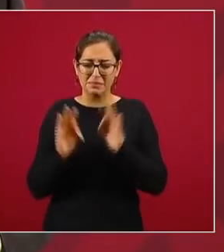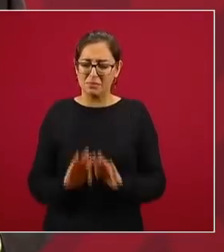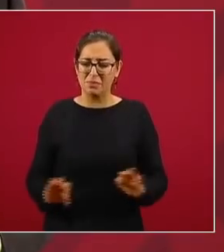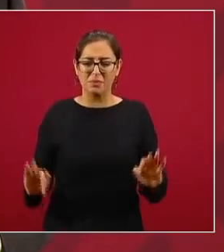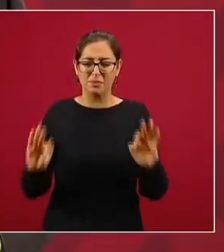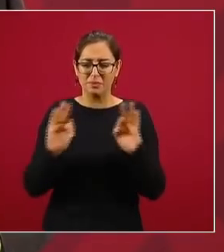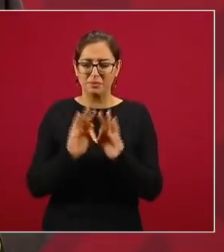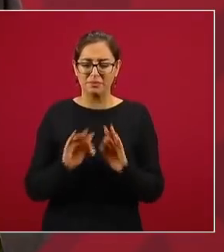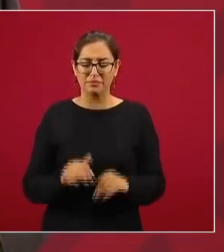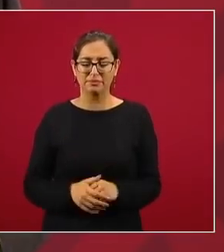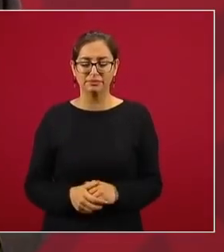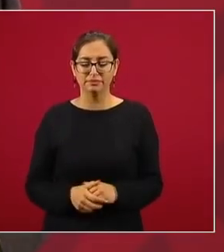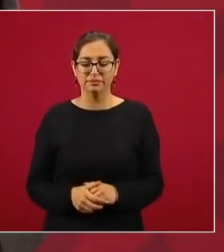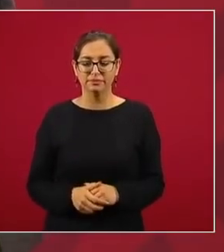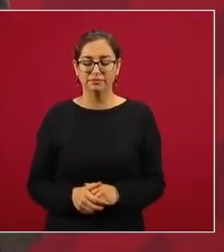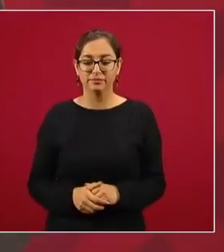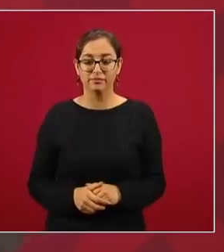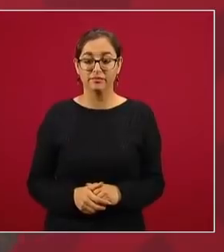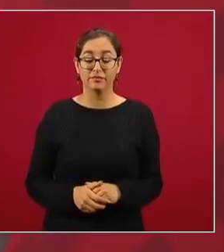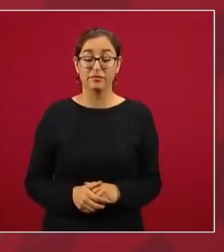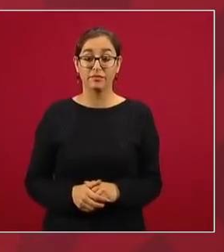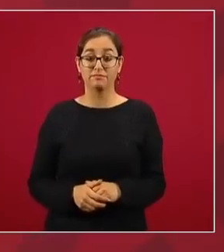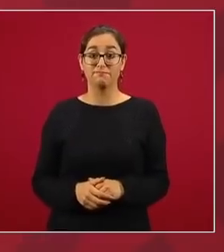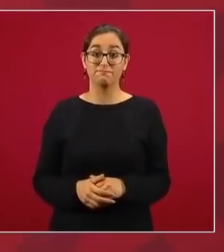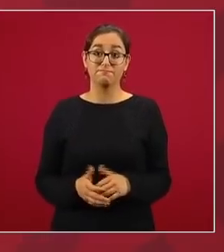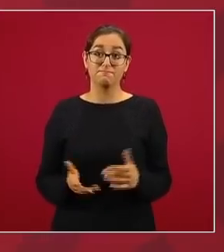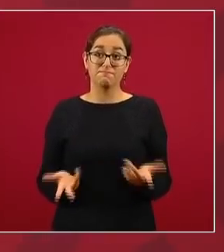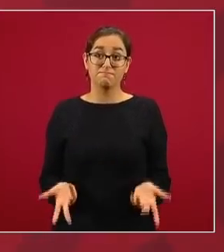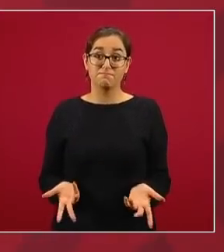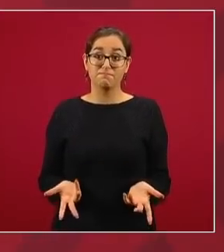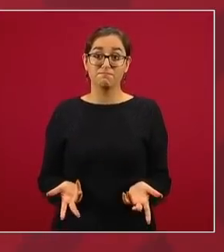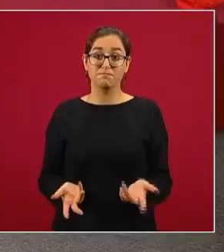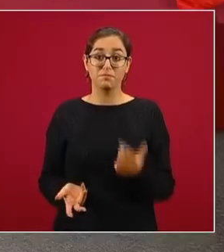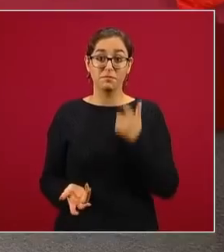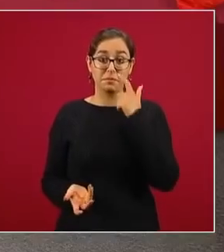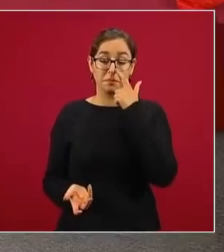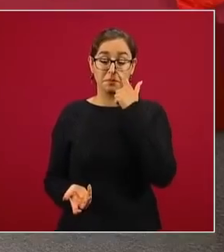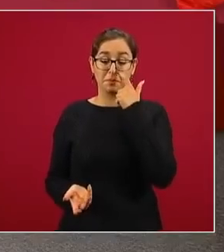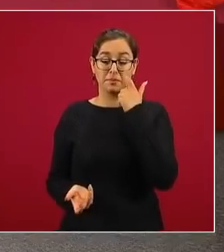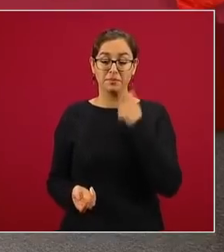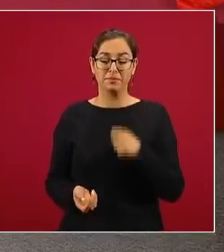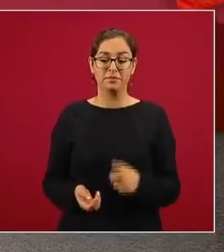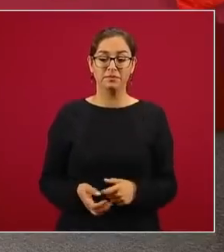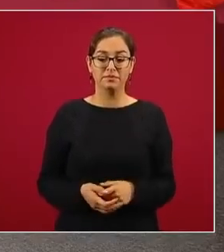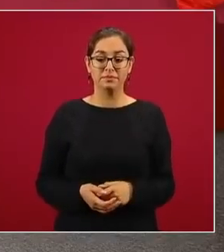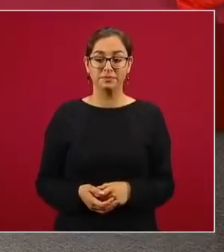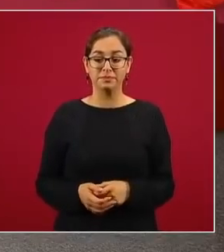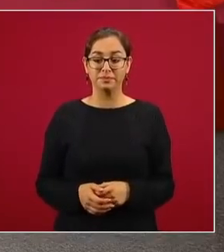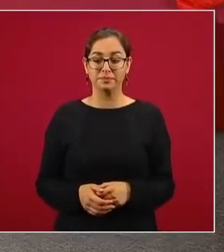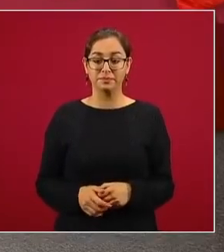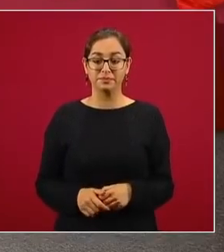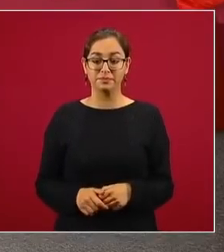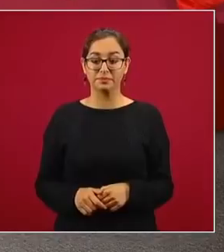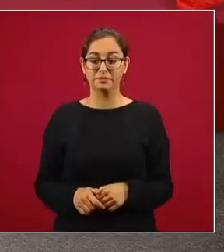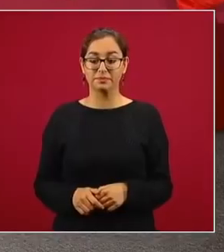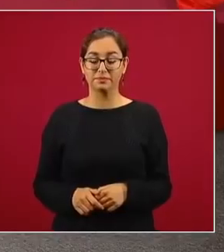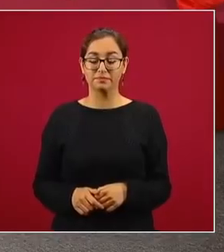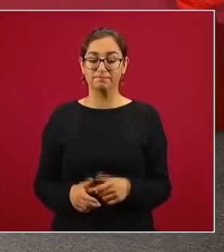hay falta de